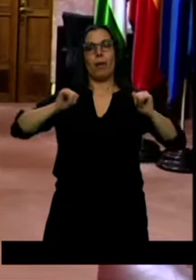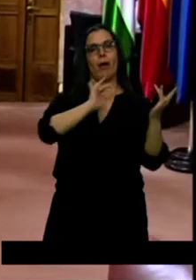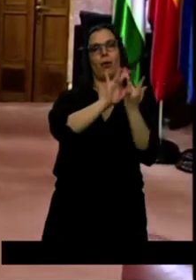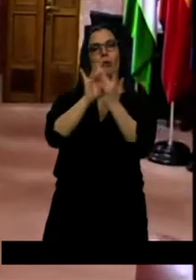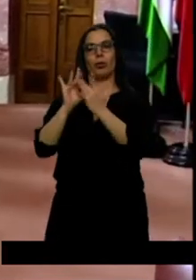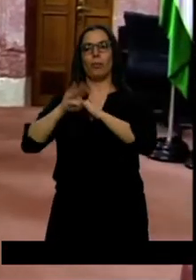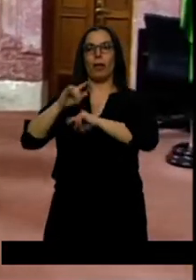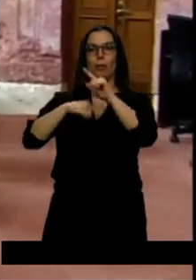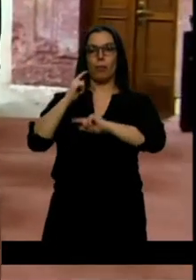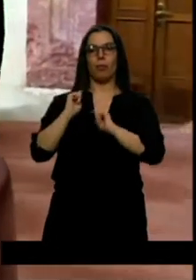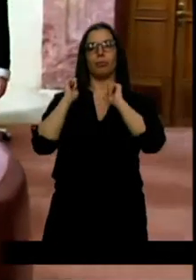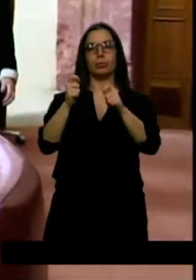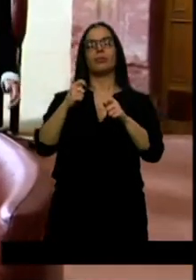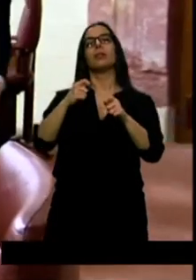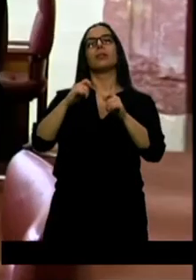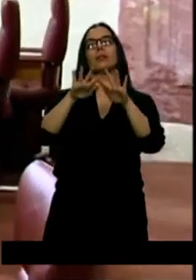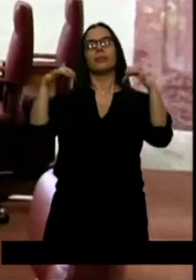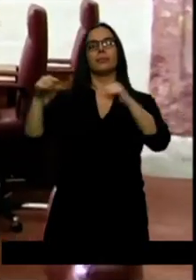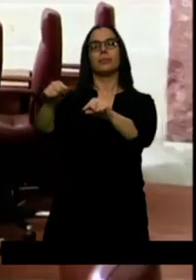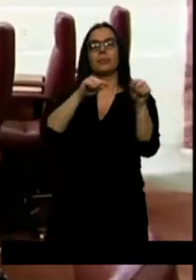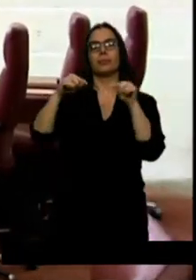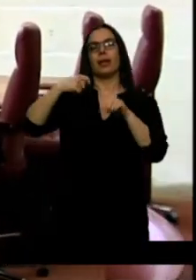previsiblemente se celebrará el miércoles 16.